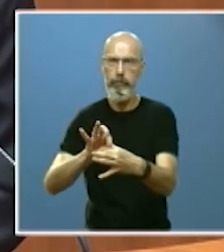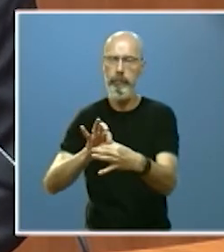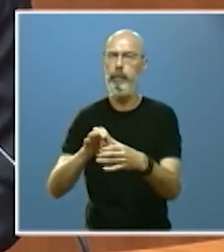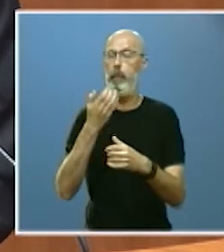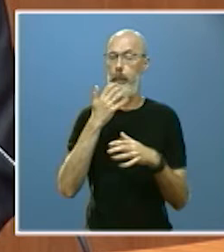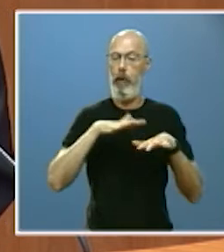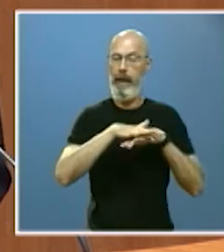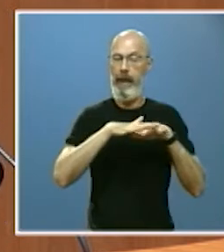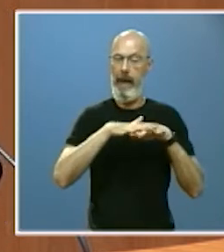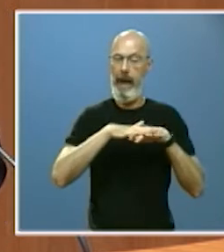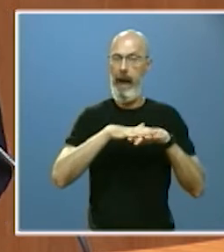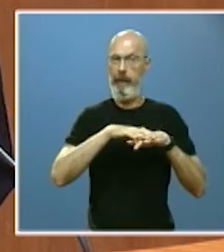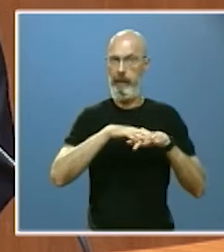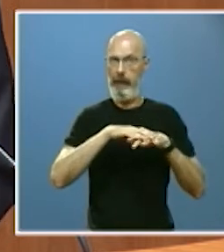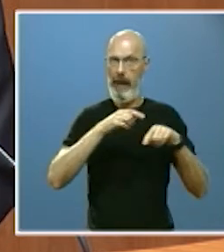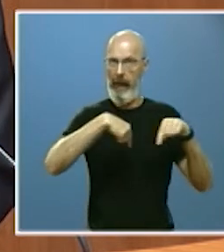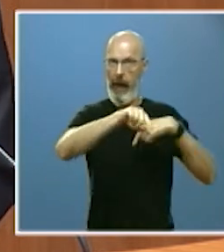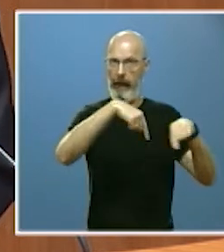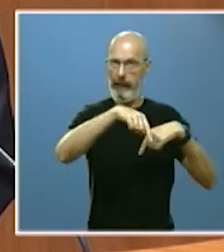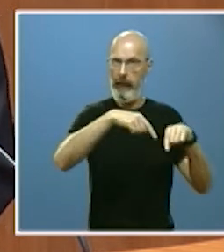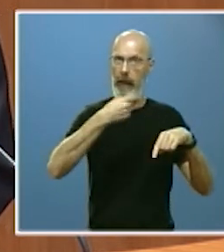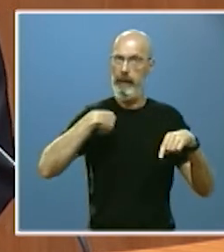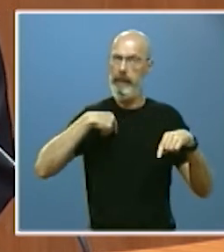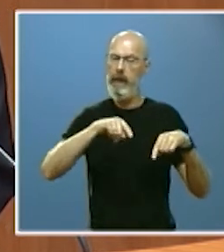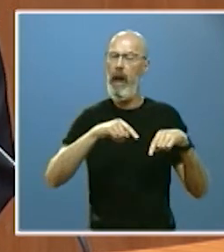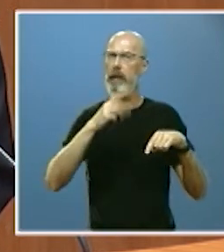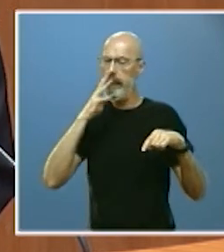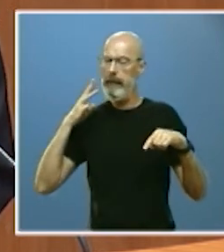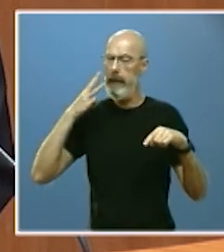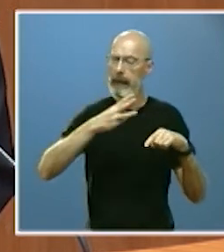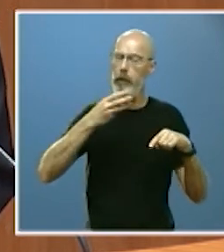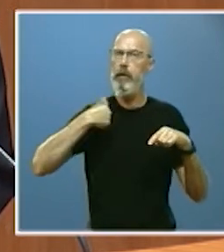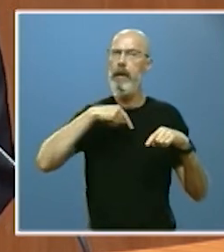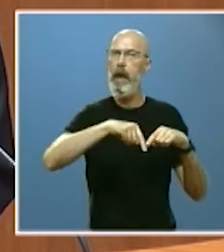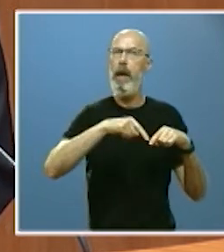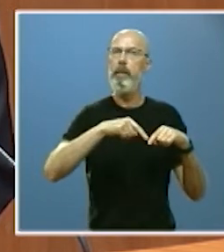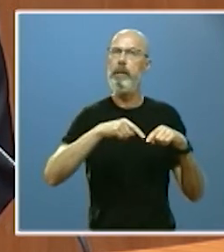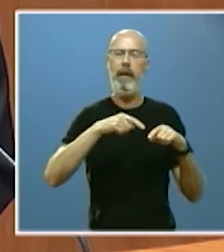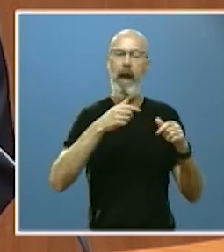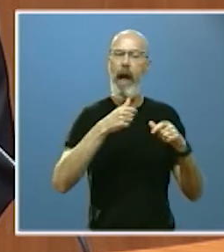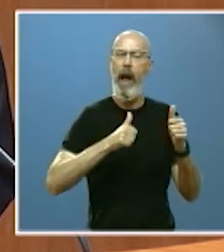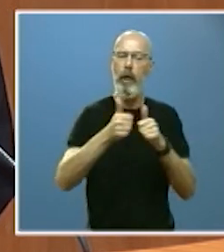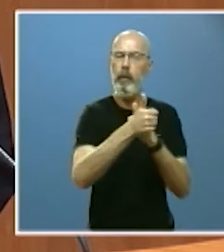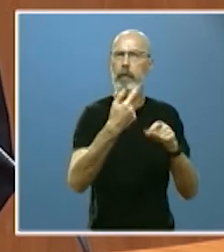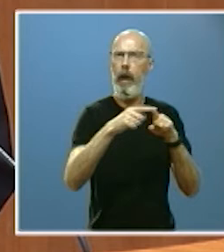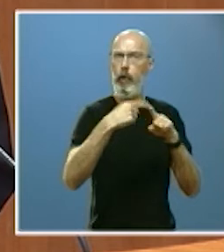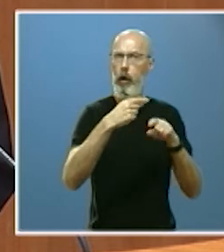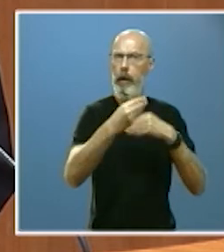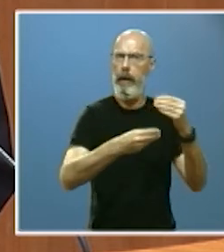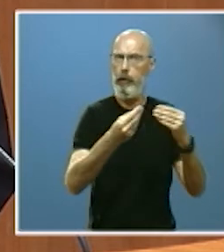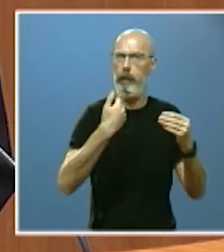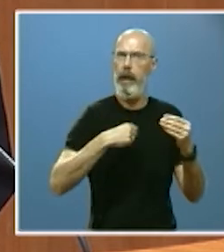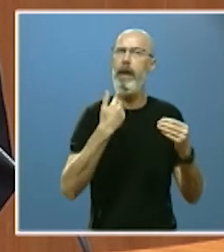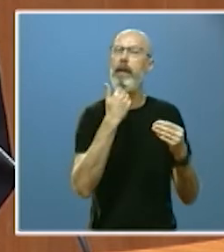autonómica de carreteras estamos ejecutando en la legislatura un conjunto de actuaciones prioritarias que ha supuesto ya licitar en estos